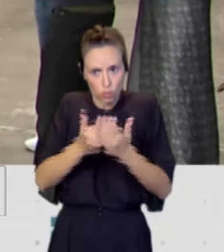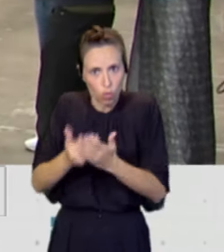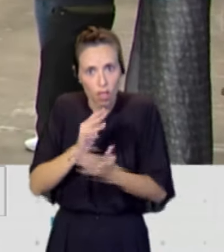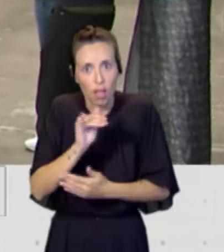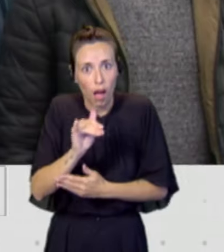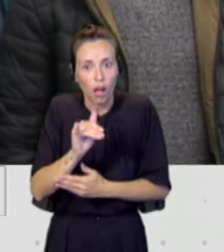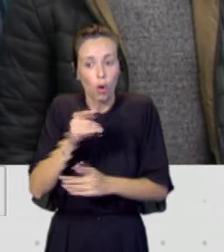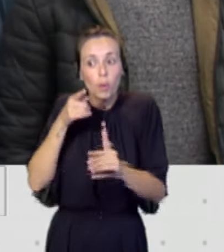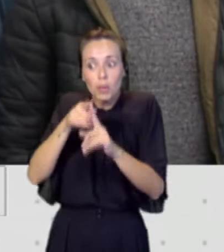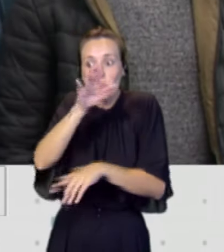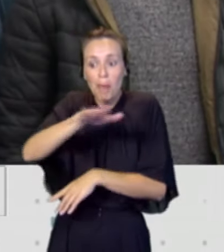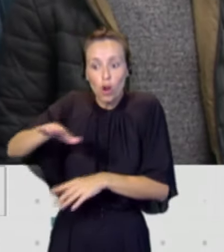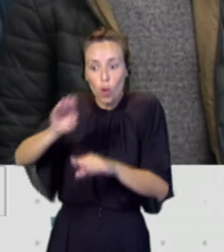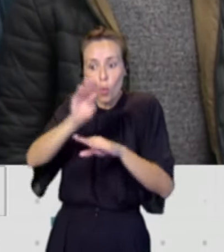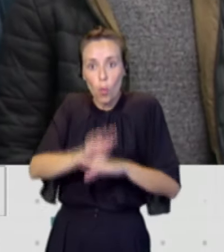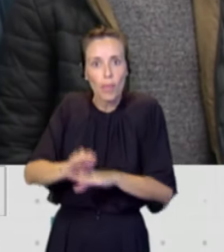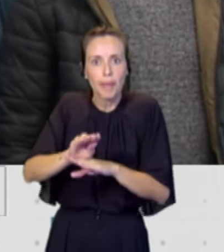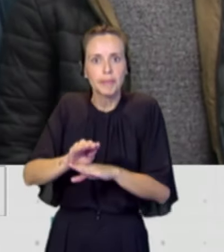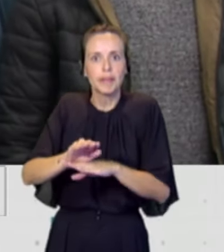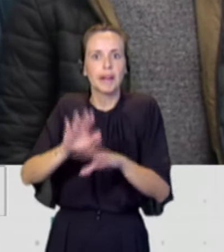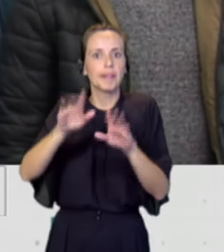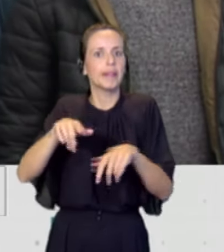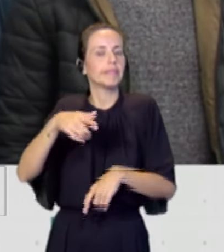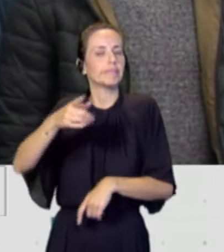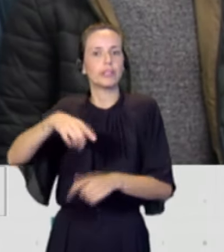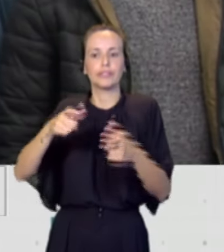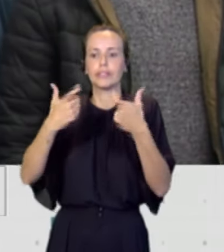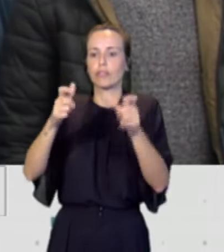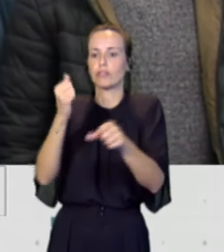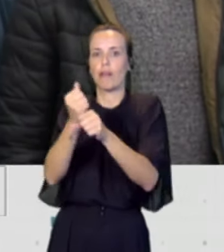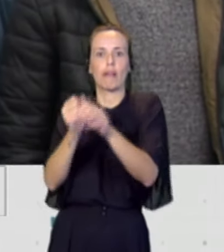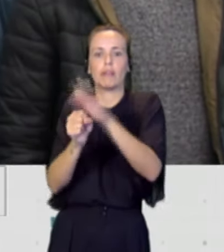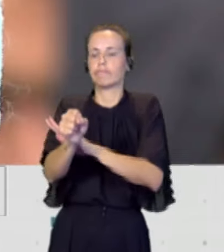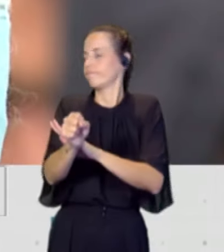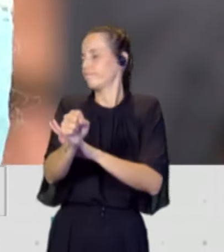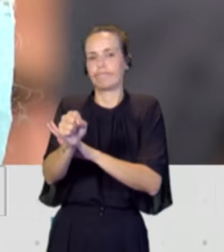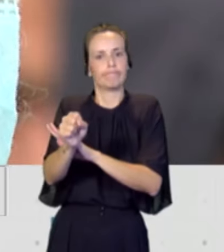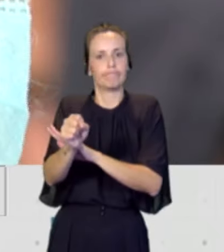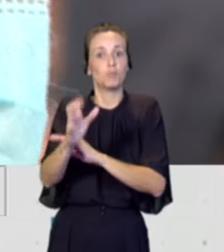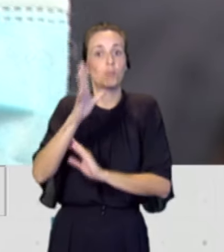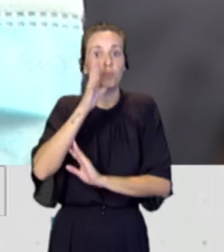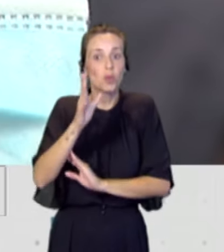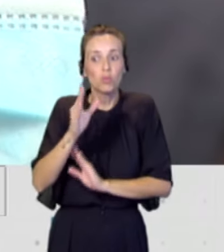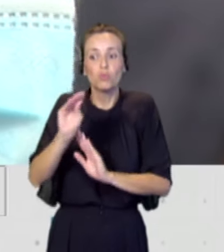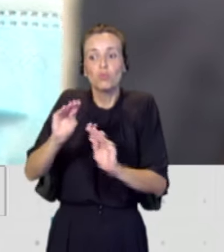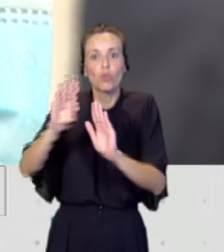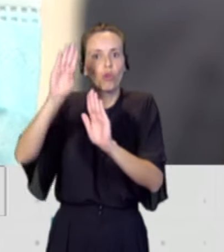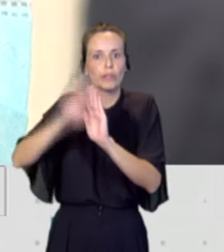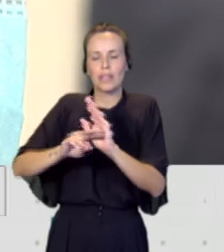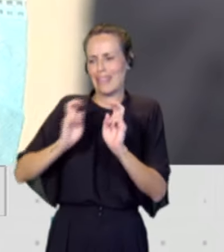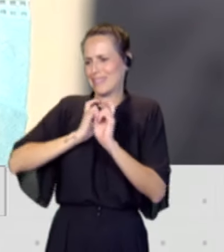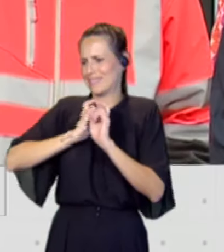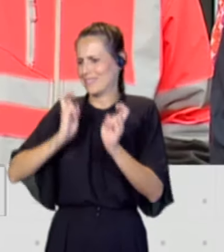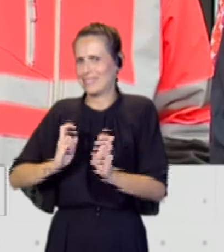están saliendo del sector porque las condiciones son excesivamente estresantes, no se les reconoce